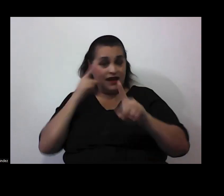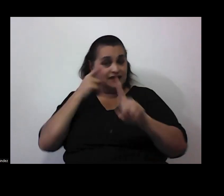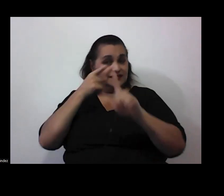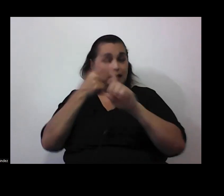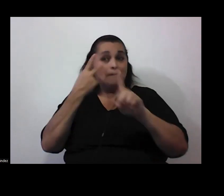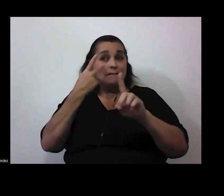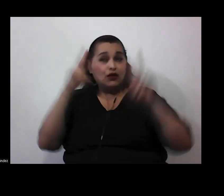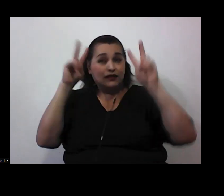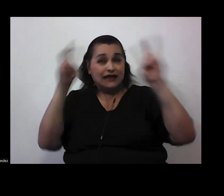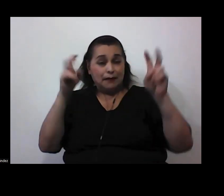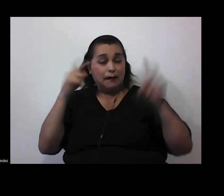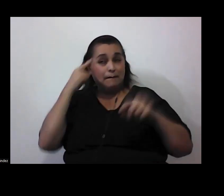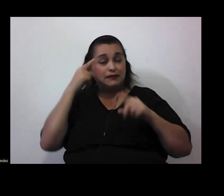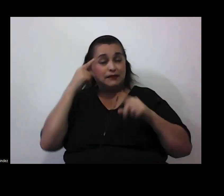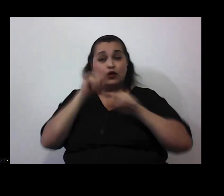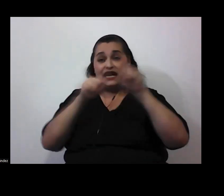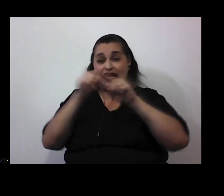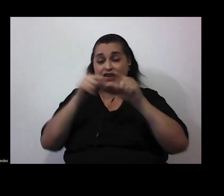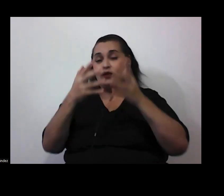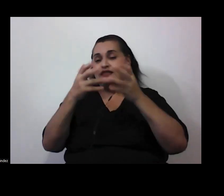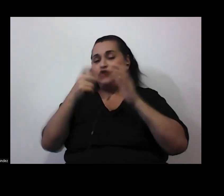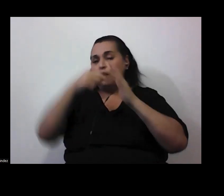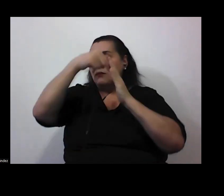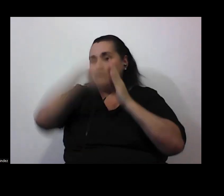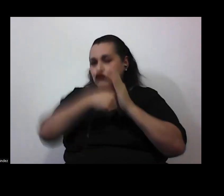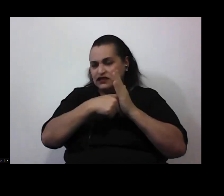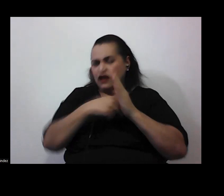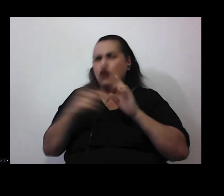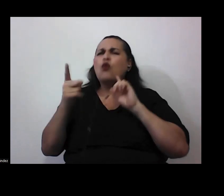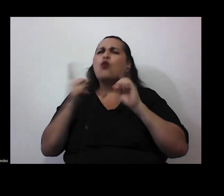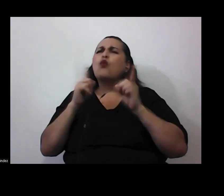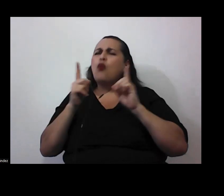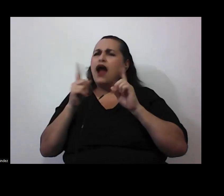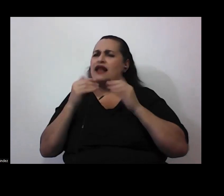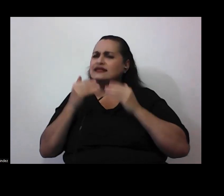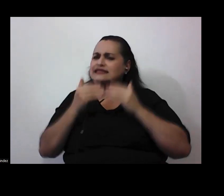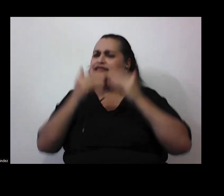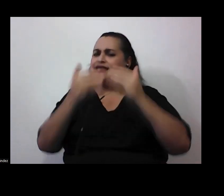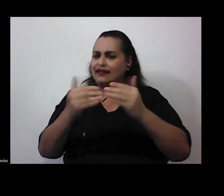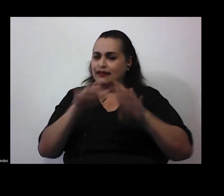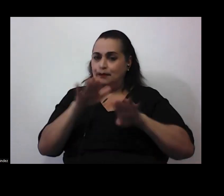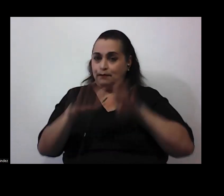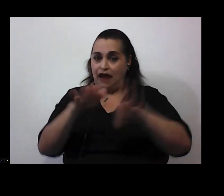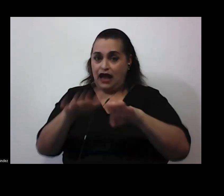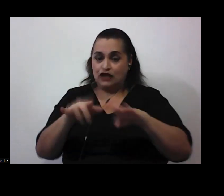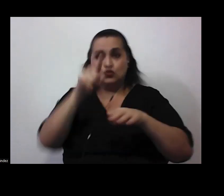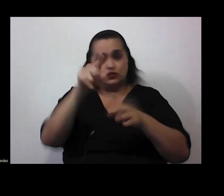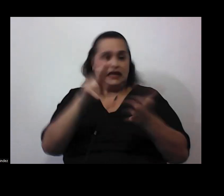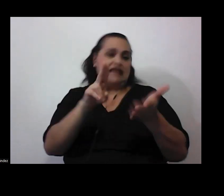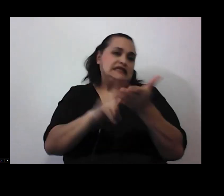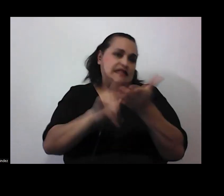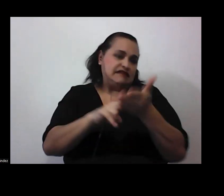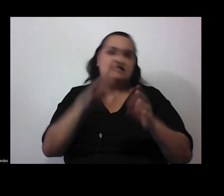el tema de pensamiento crítico quisieron profundizar un poco cuál sería el siguiente paso usted nos decía pues inscribirse en charlas como esta